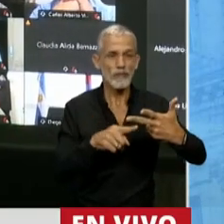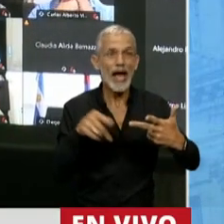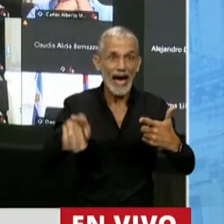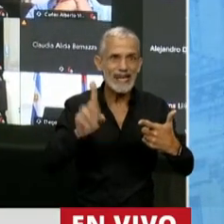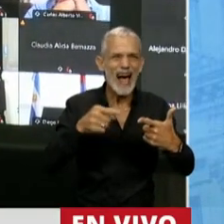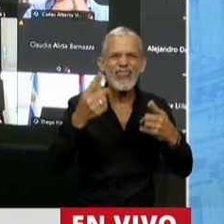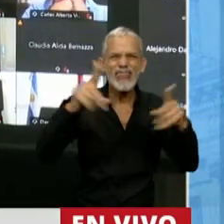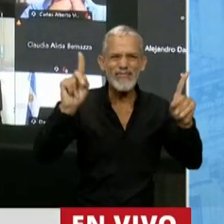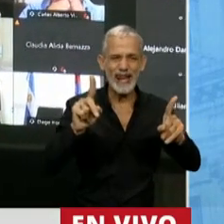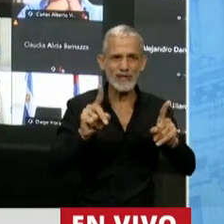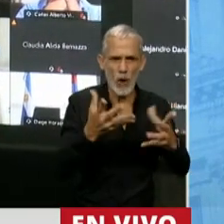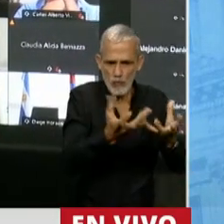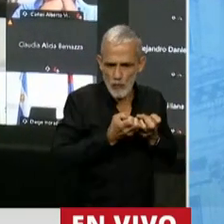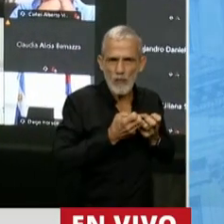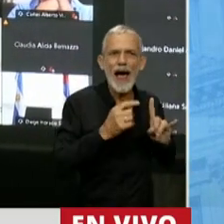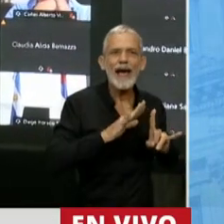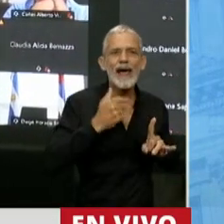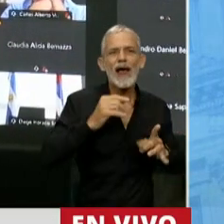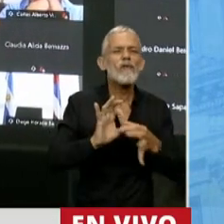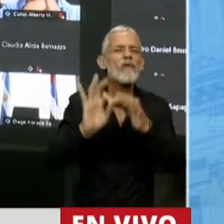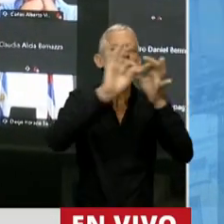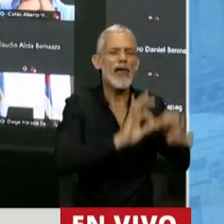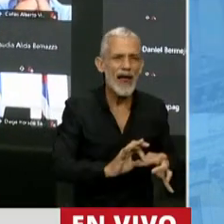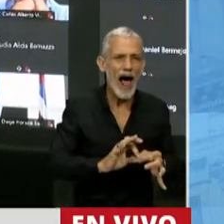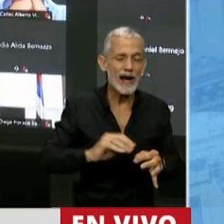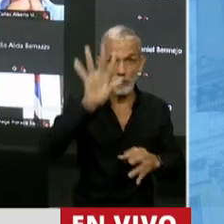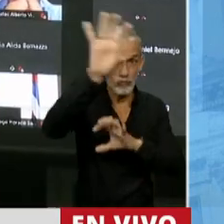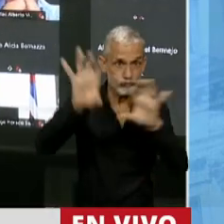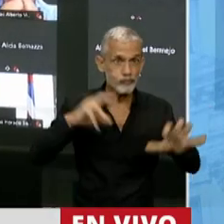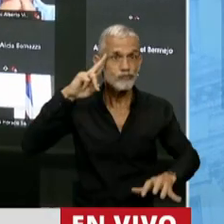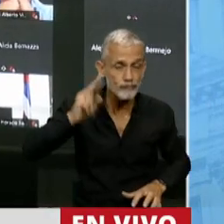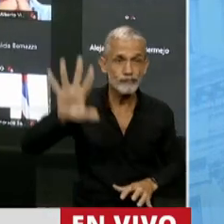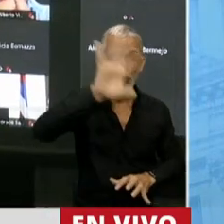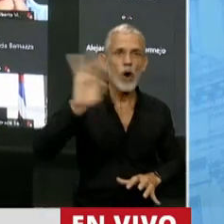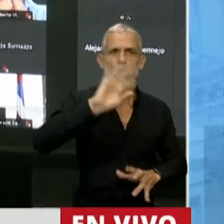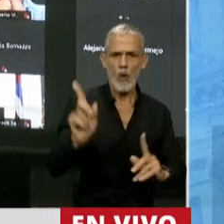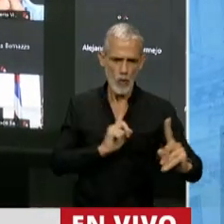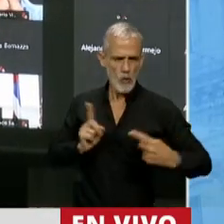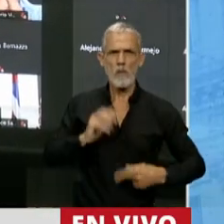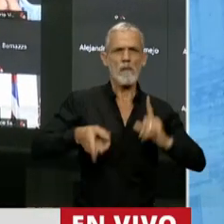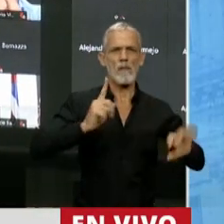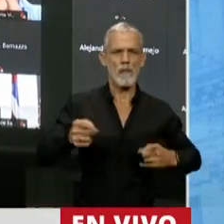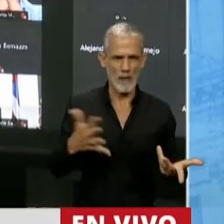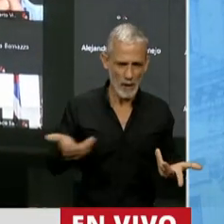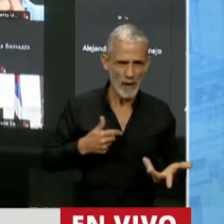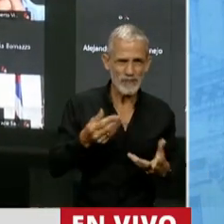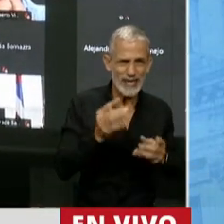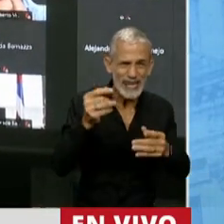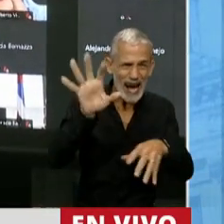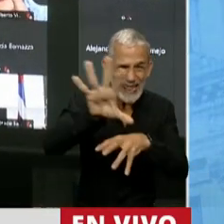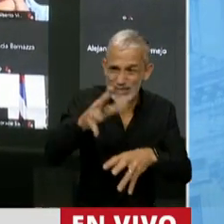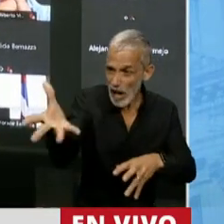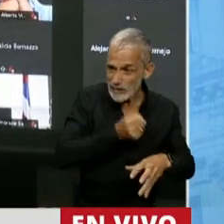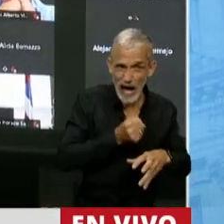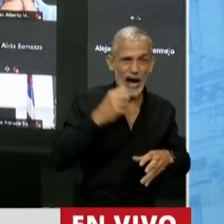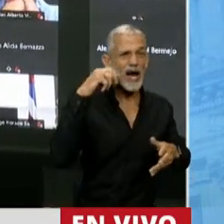Esa es la diferencia. Los federales contra los unitarios. Y quitarle recursos a un distrito sin respetar la ley ni la